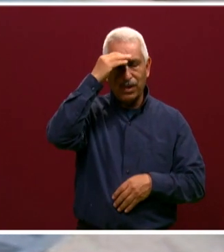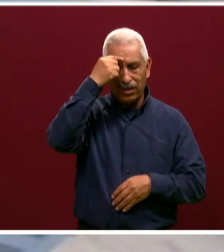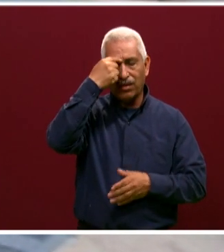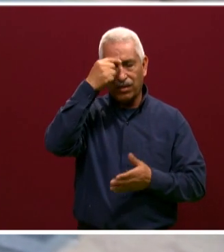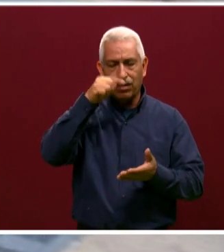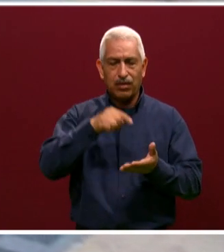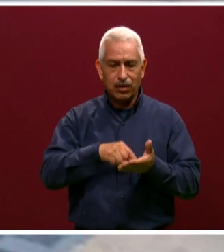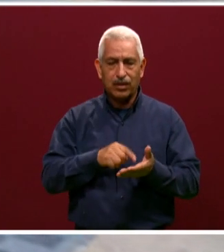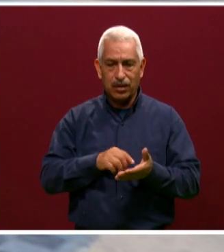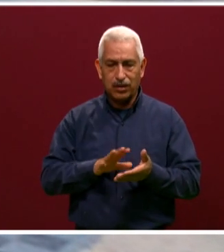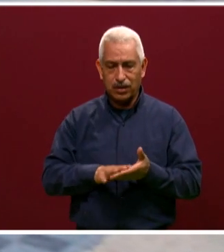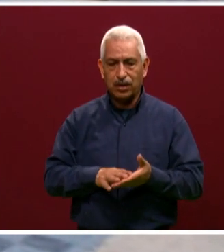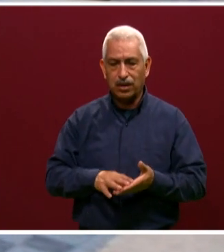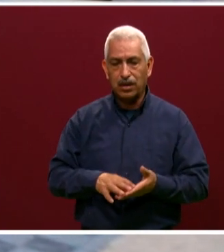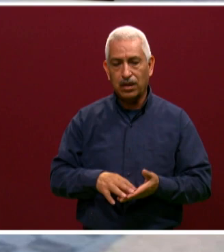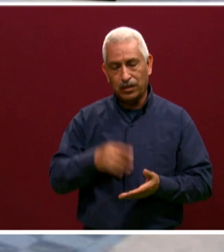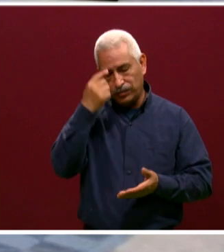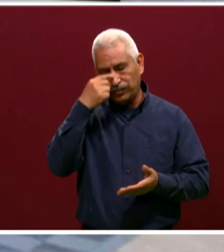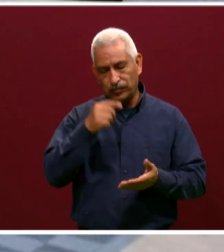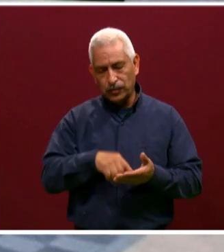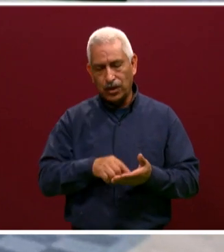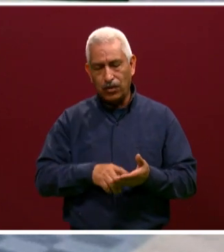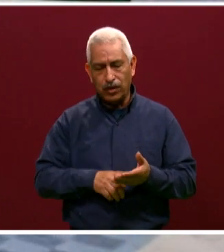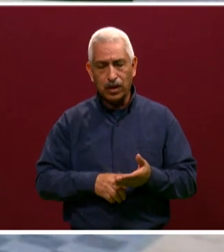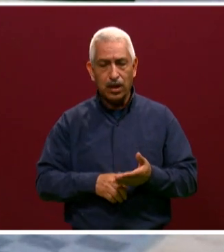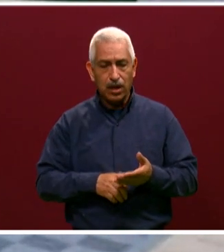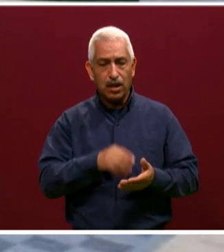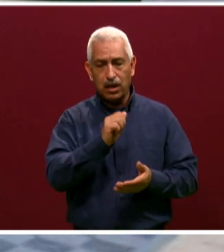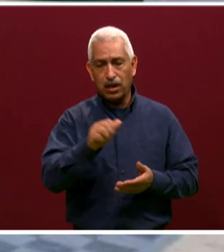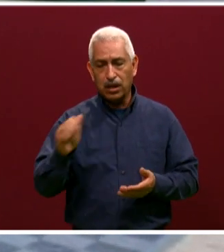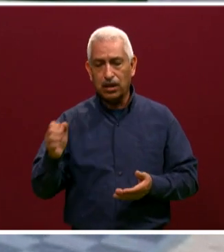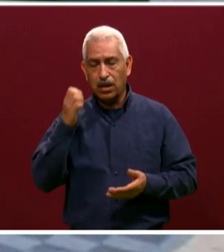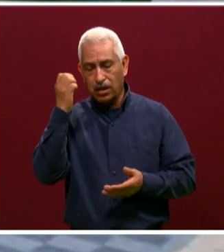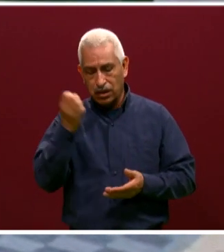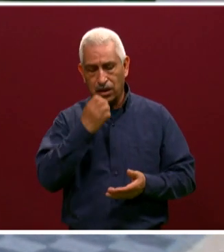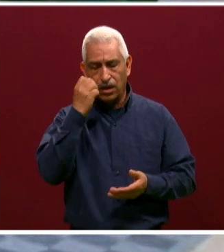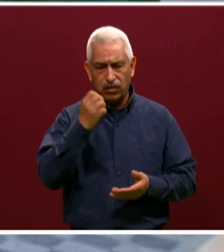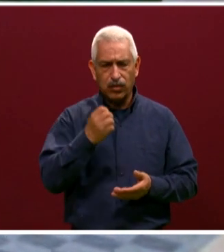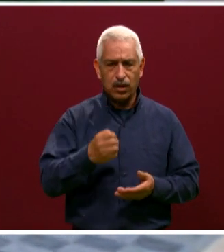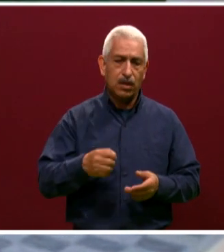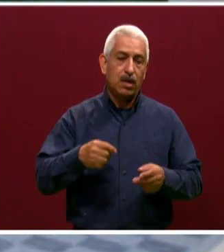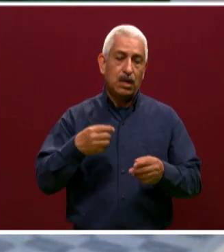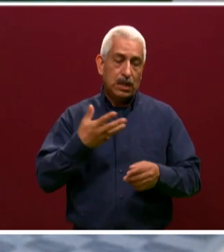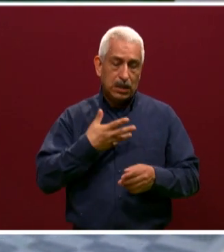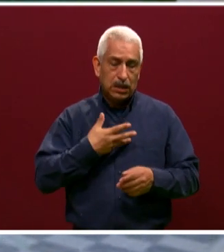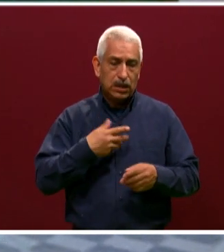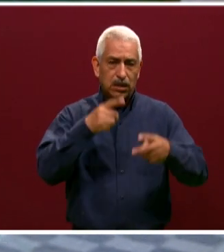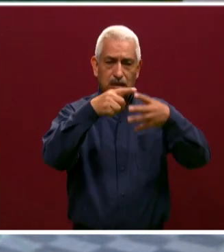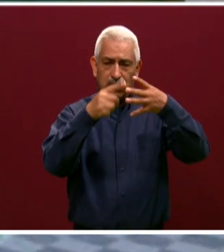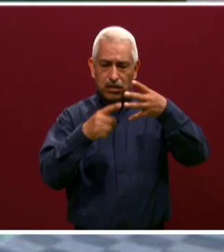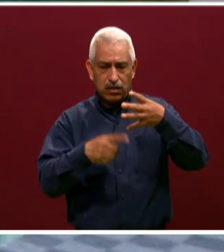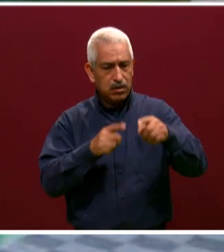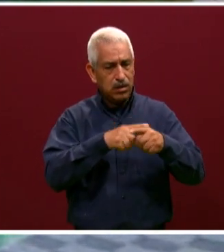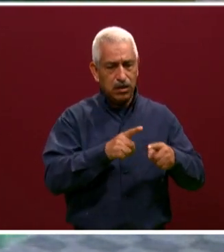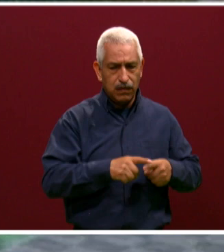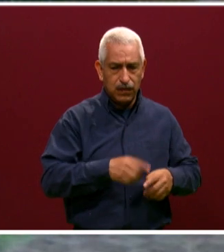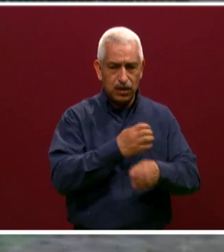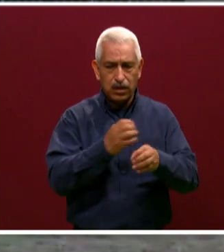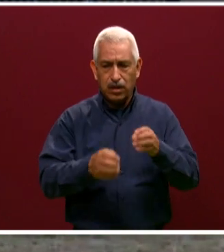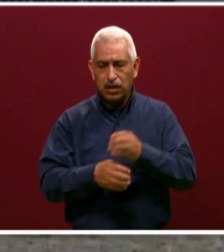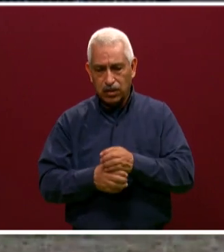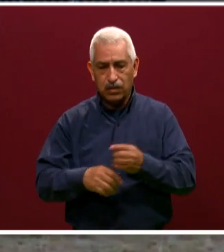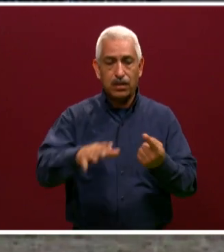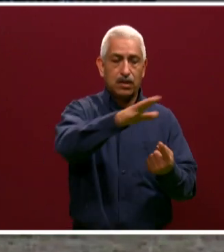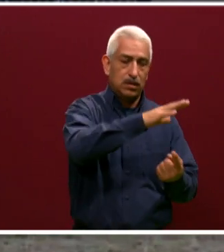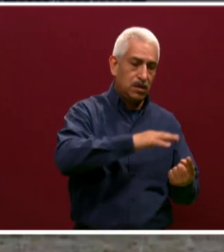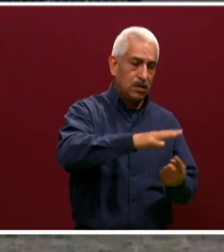herramientas necesarias en función del entorno que tiene cada plantel, con sus alumnos, con sus entornos familiares, económicos